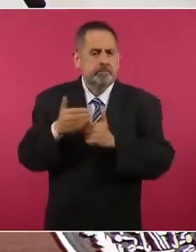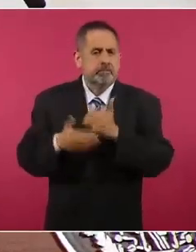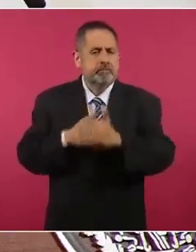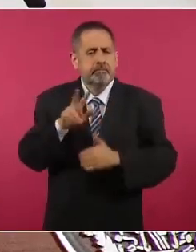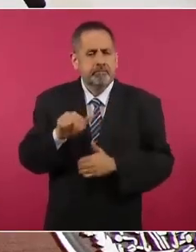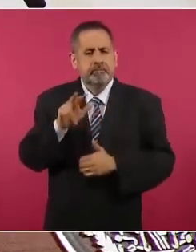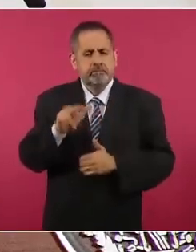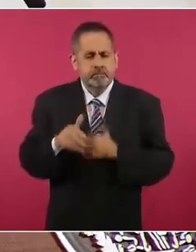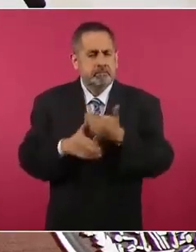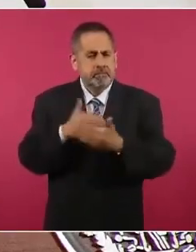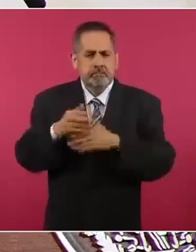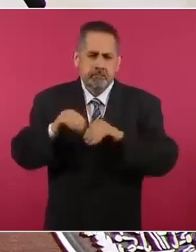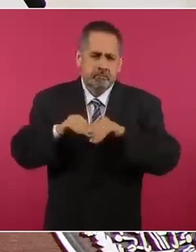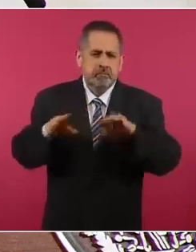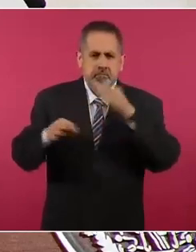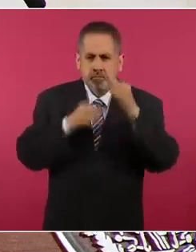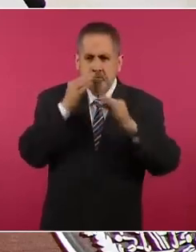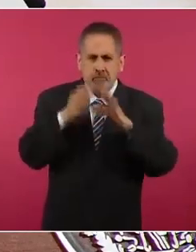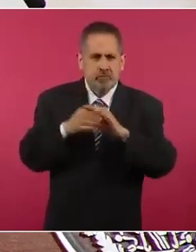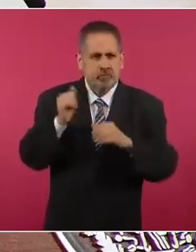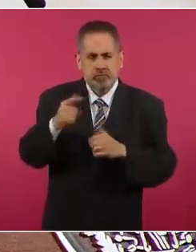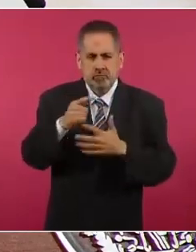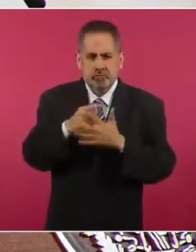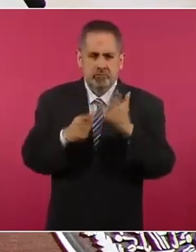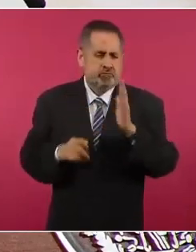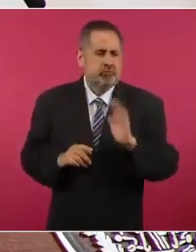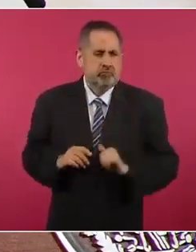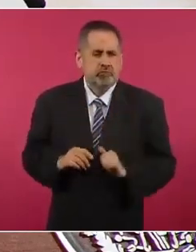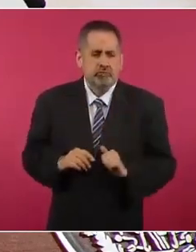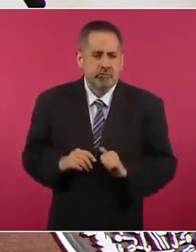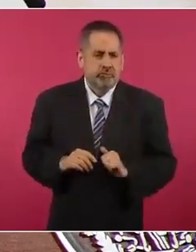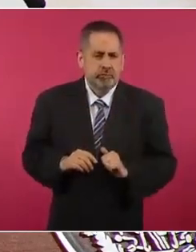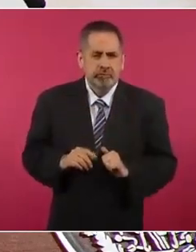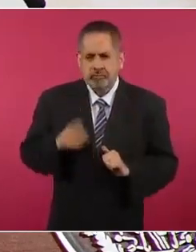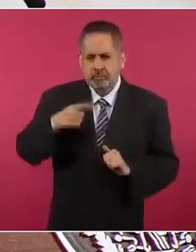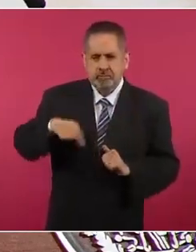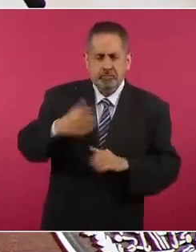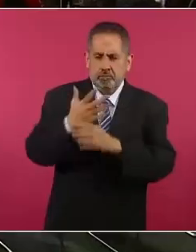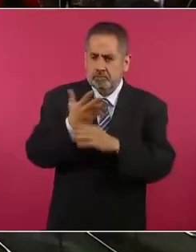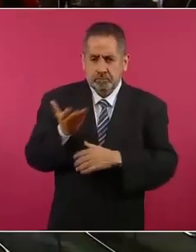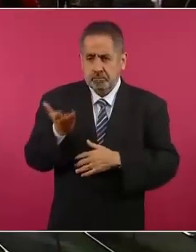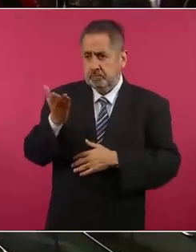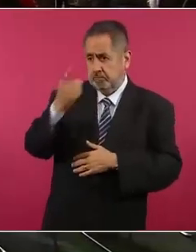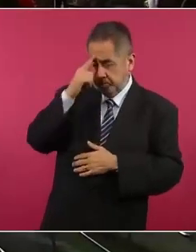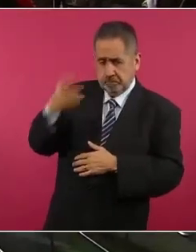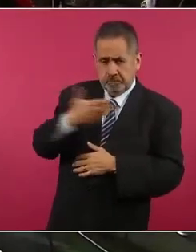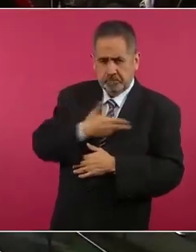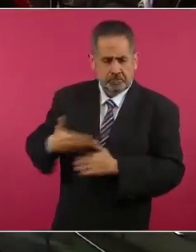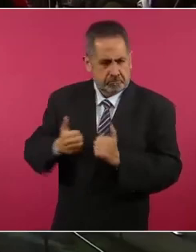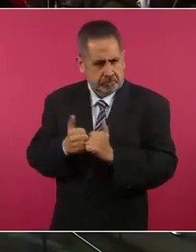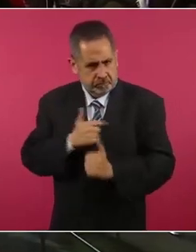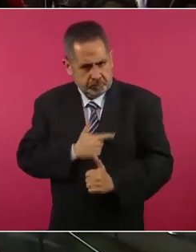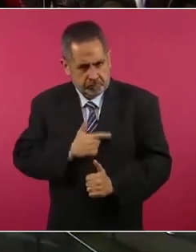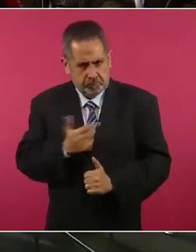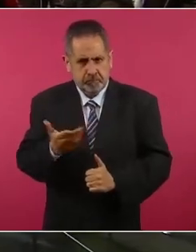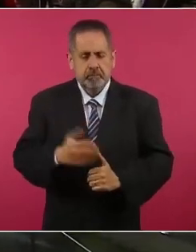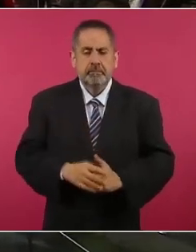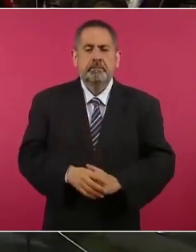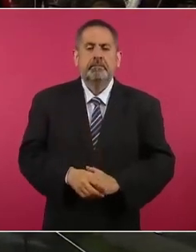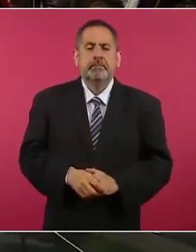tenemos noticias sobre algunos planteamientos que ustedes han hecho aquí al señor presidente. Con mucho gusto, presidente.